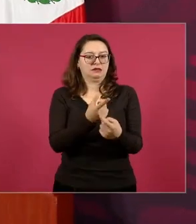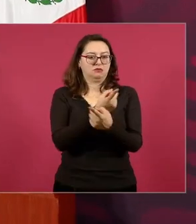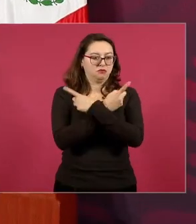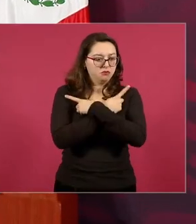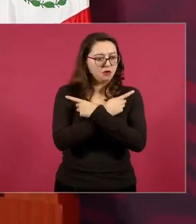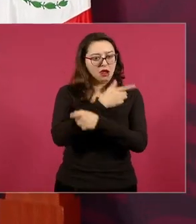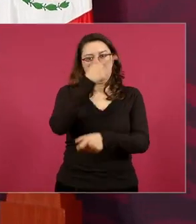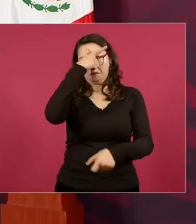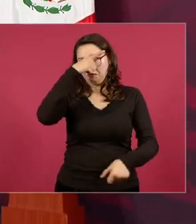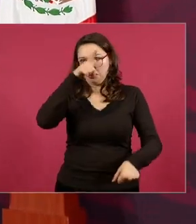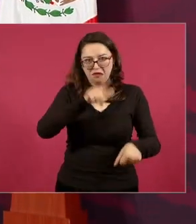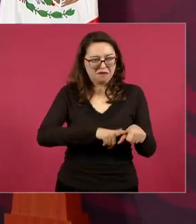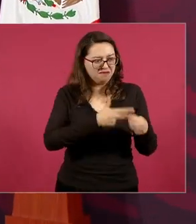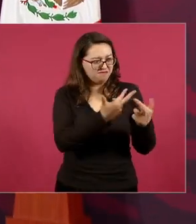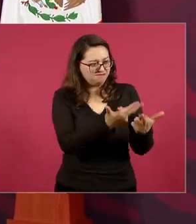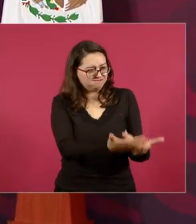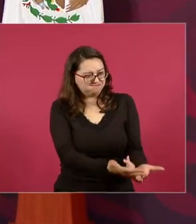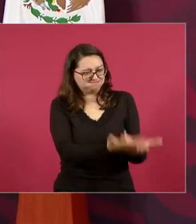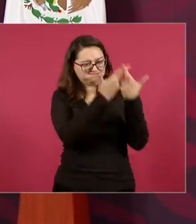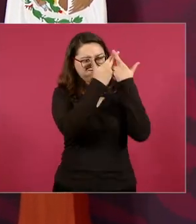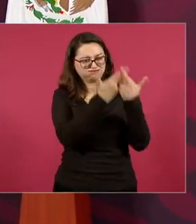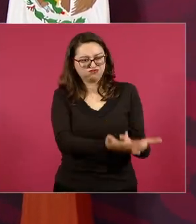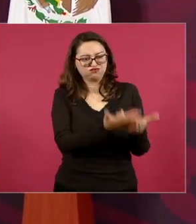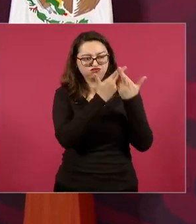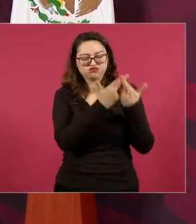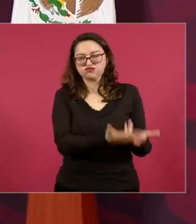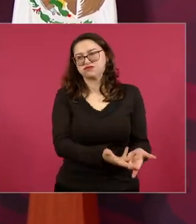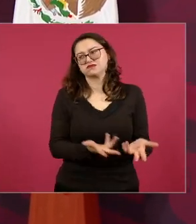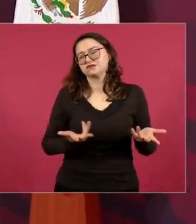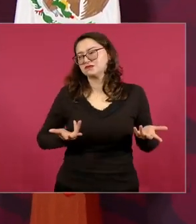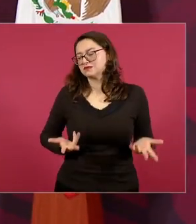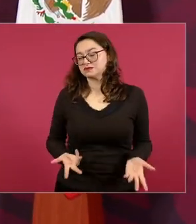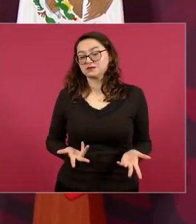me preguntaban antier un periodista